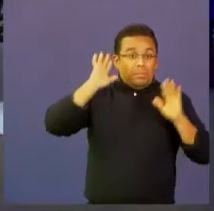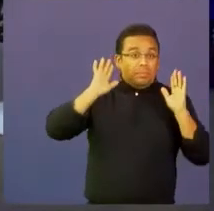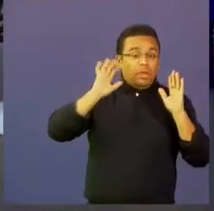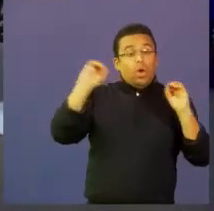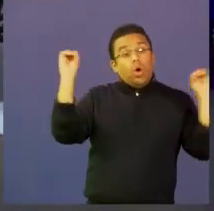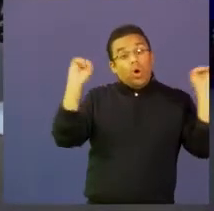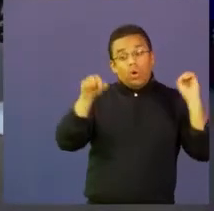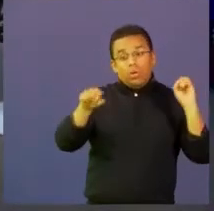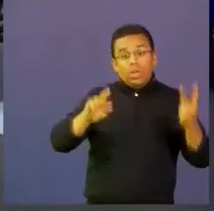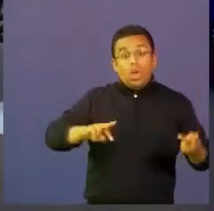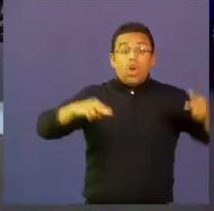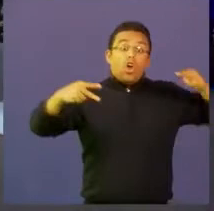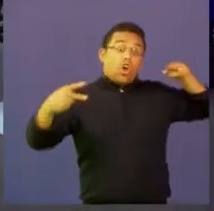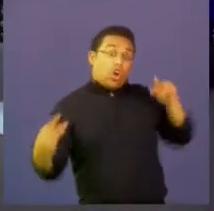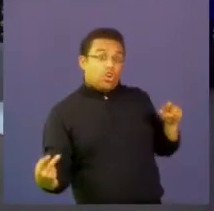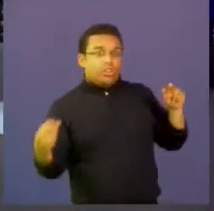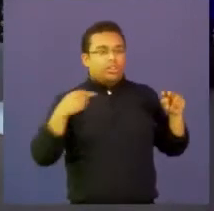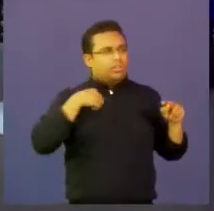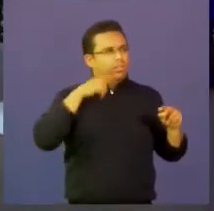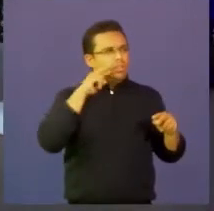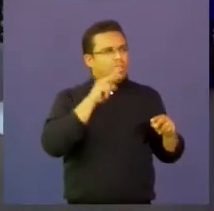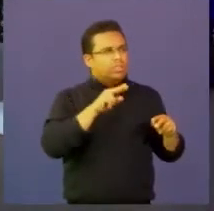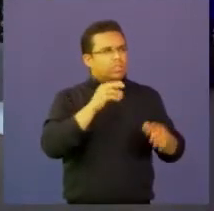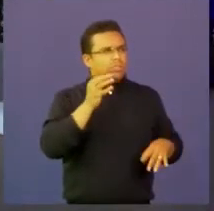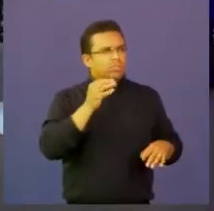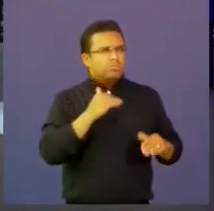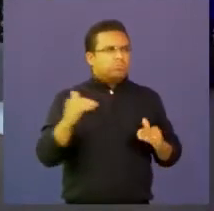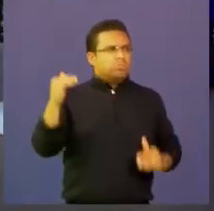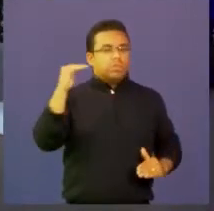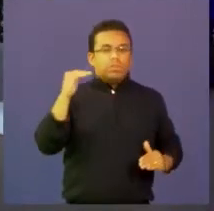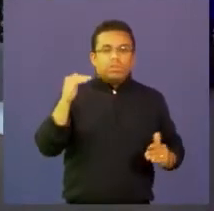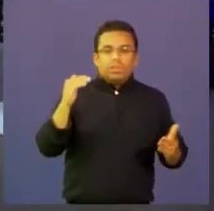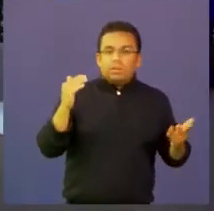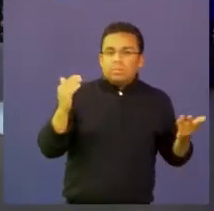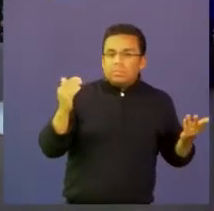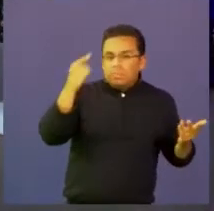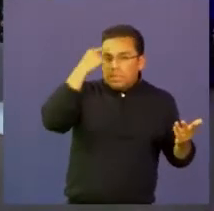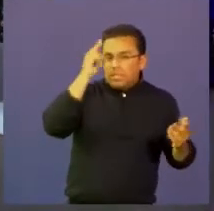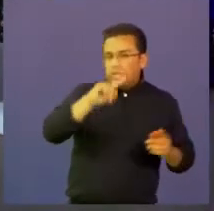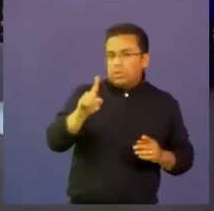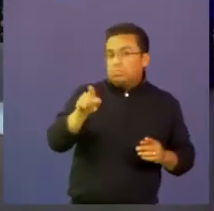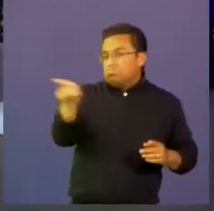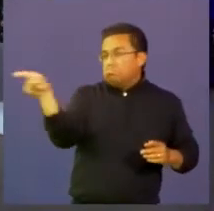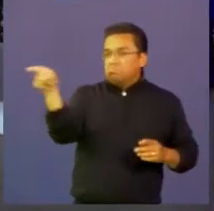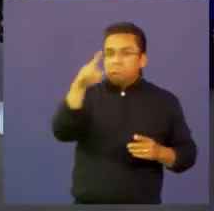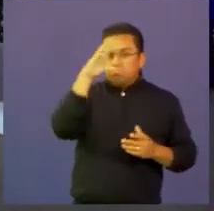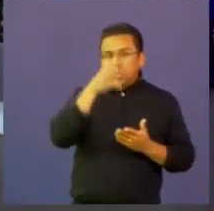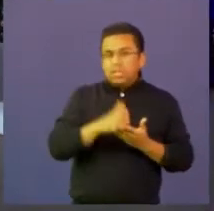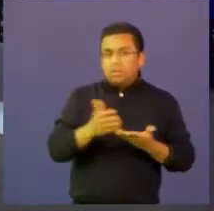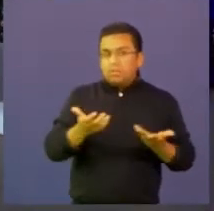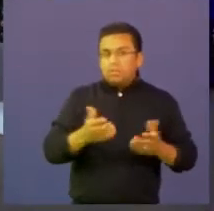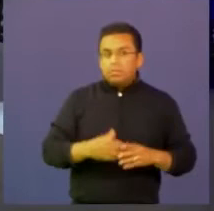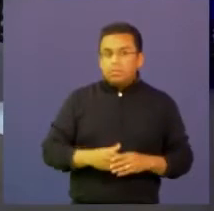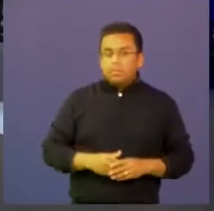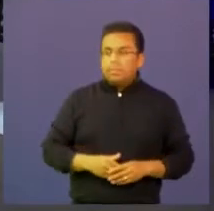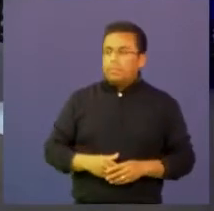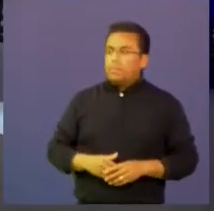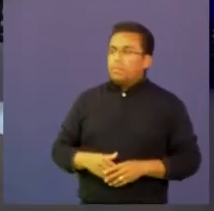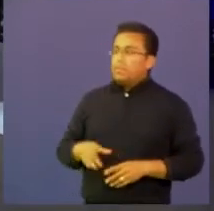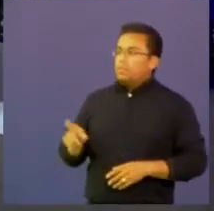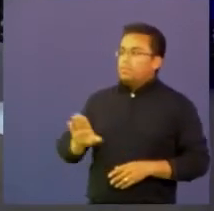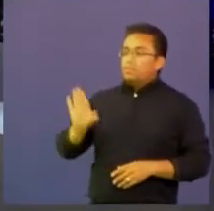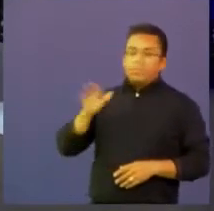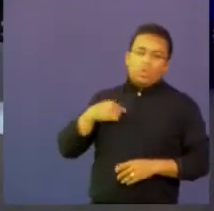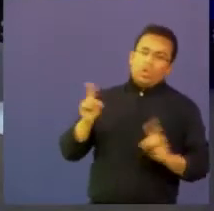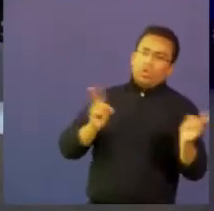podría deslegitimar la jerarquía del profesor en el aula ¿ustedes qué opinan? Bueno pues yo creo que no porque es